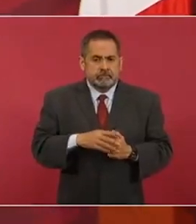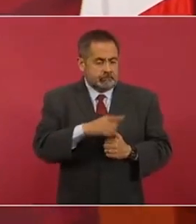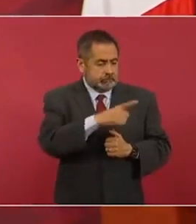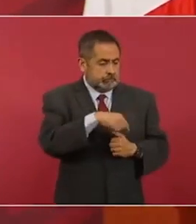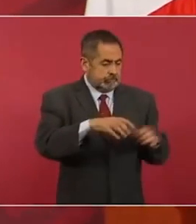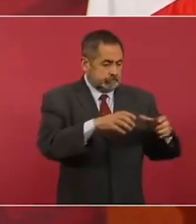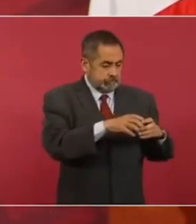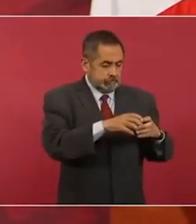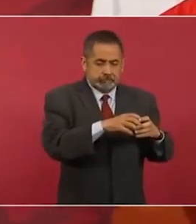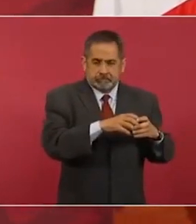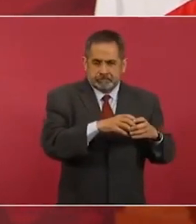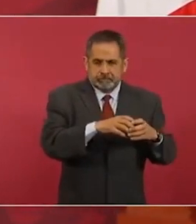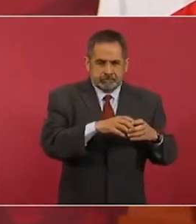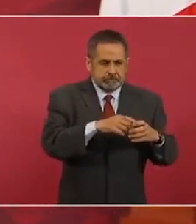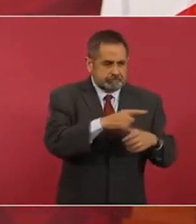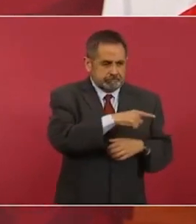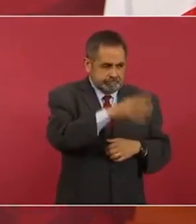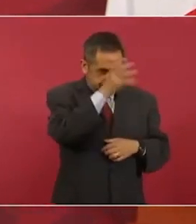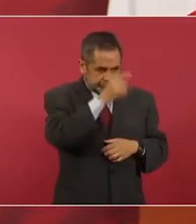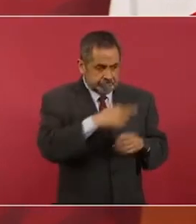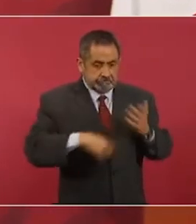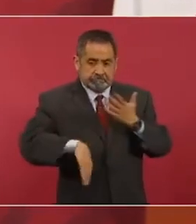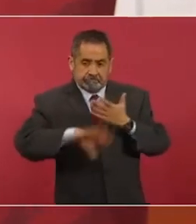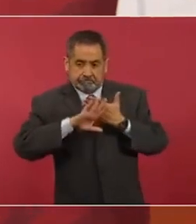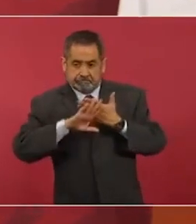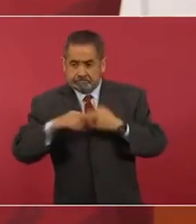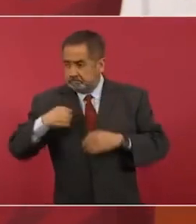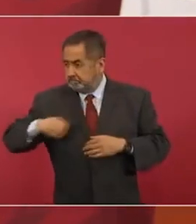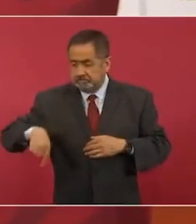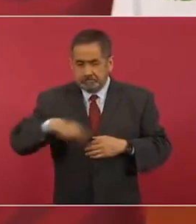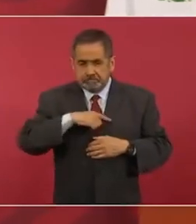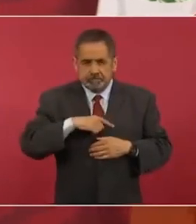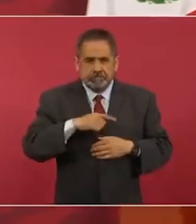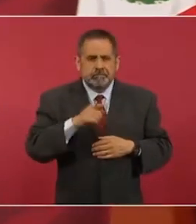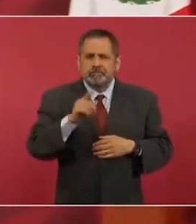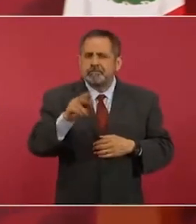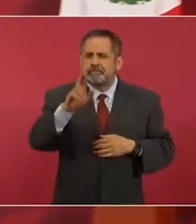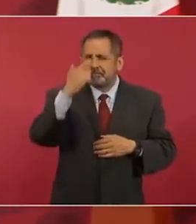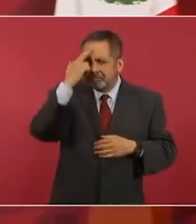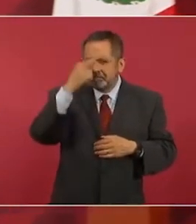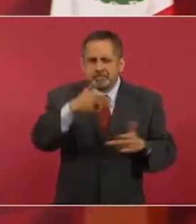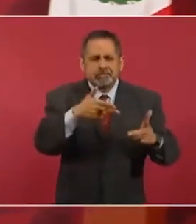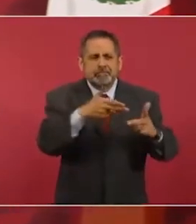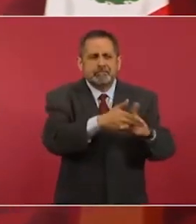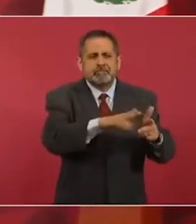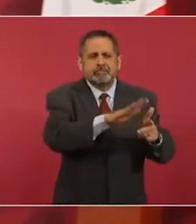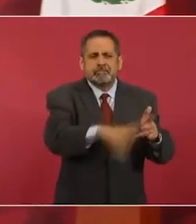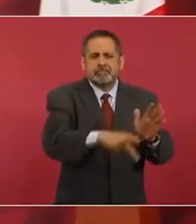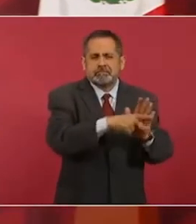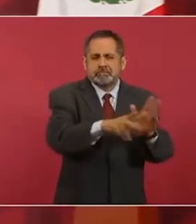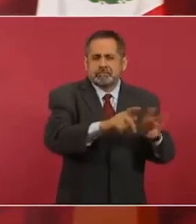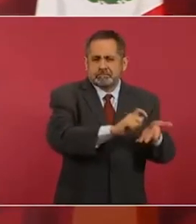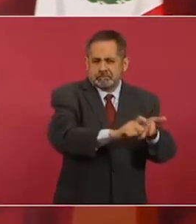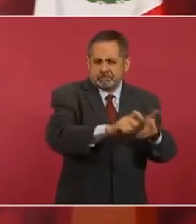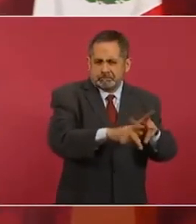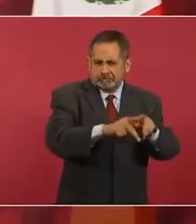nuestra por el asesinato de periodistas,